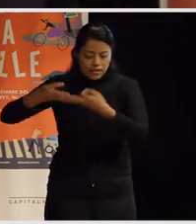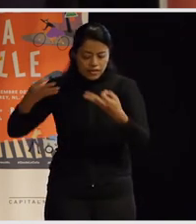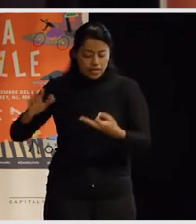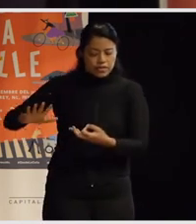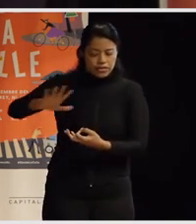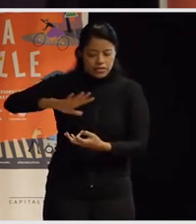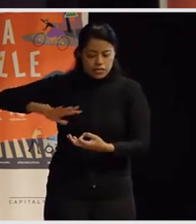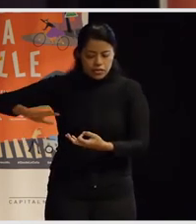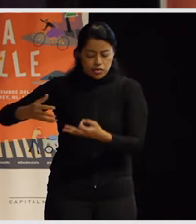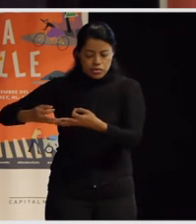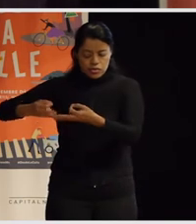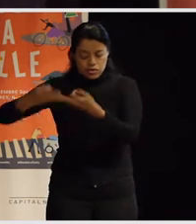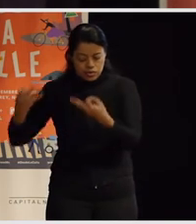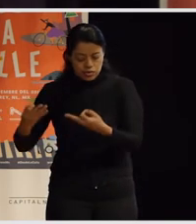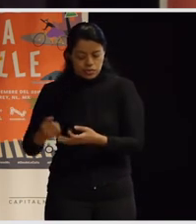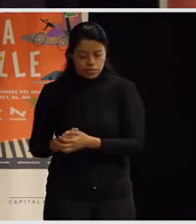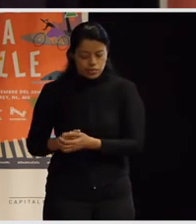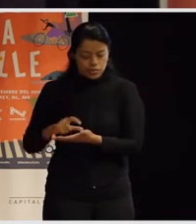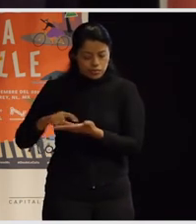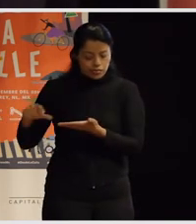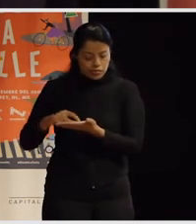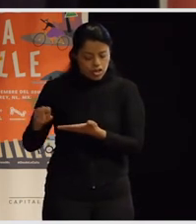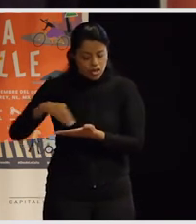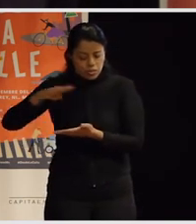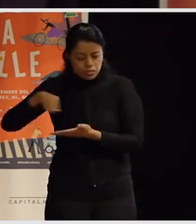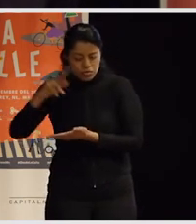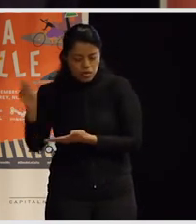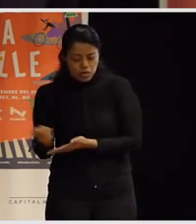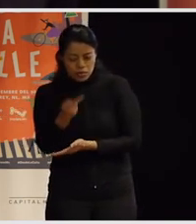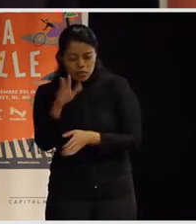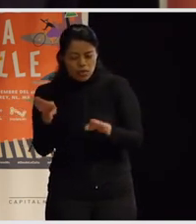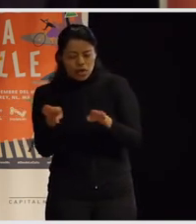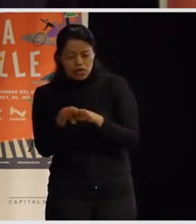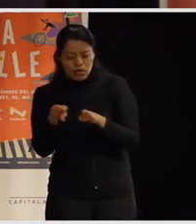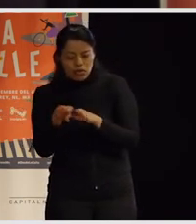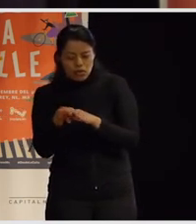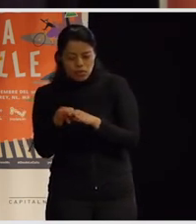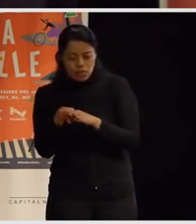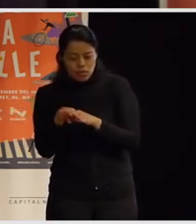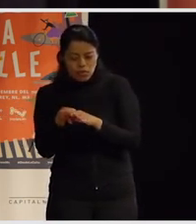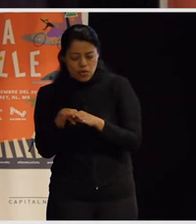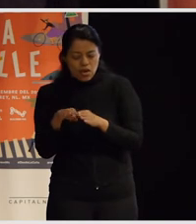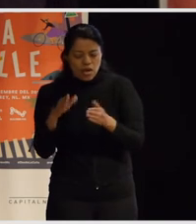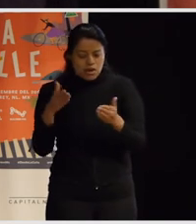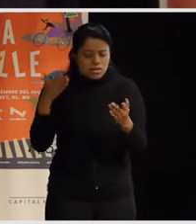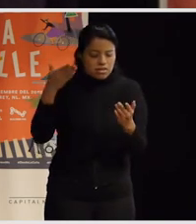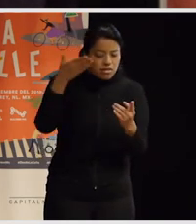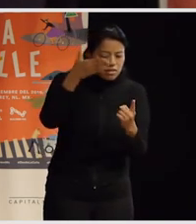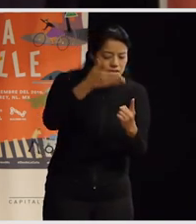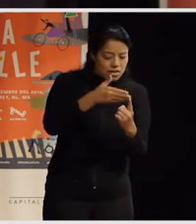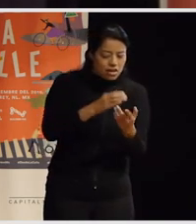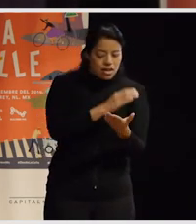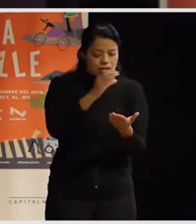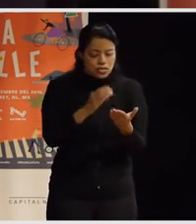y también como buscando preguntarte cómo llegar a estas ciudades comunitarias de las que hablabas